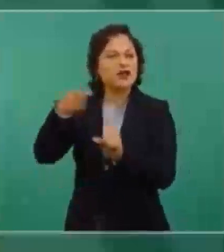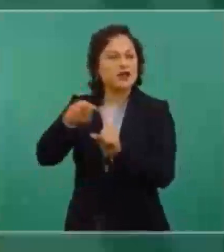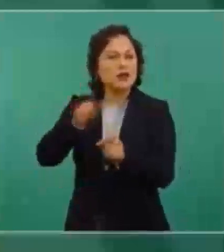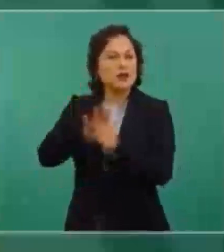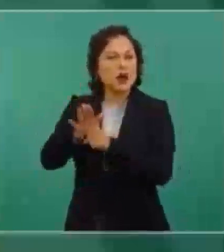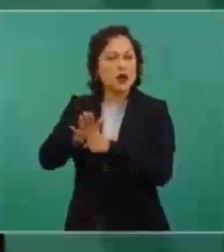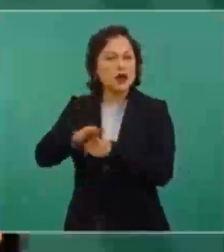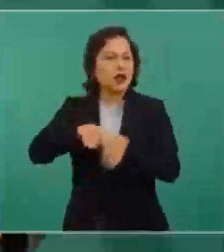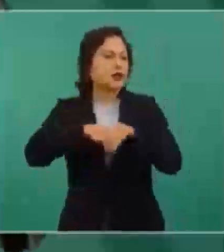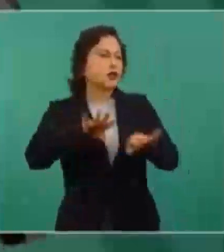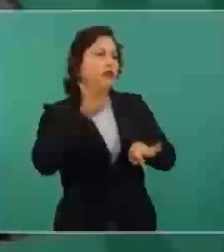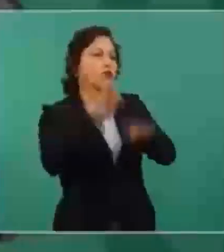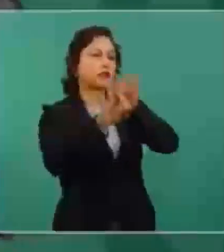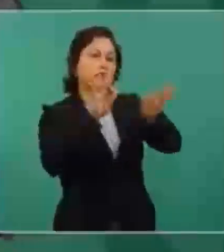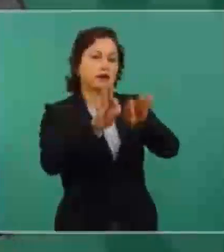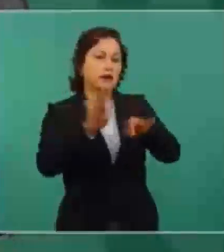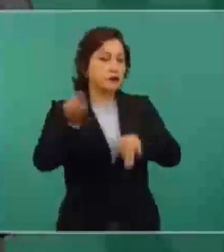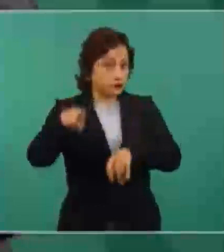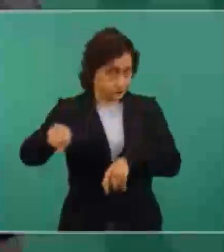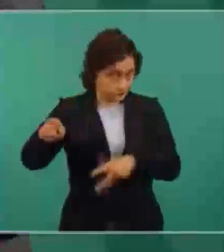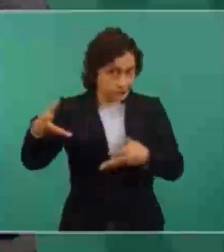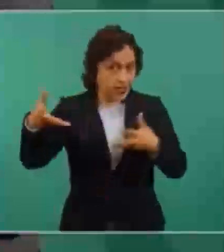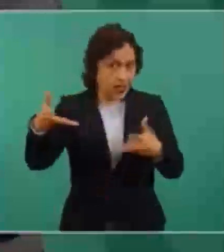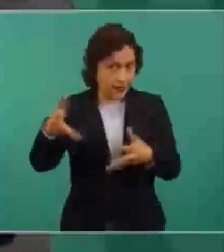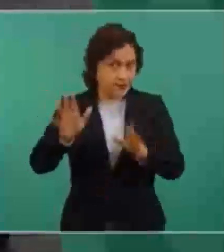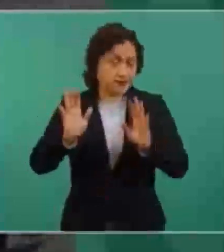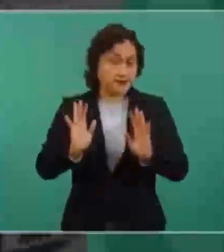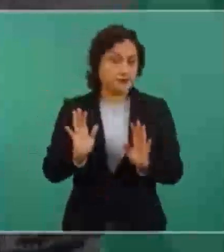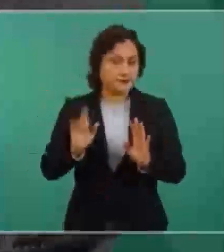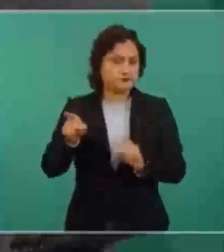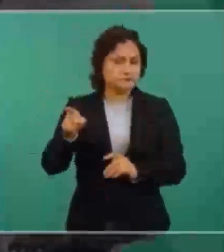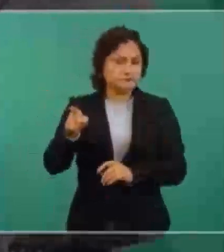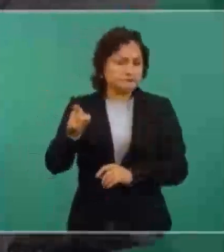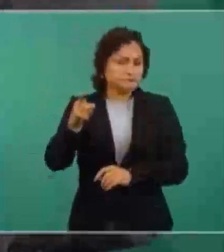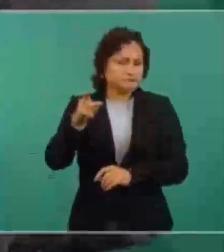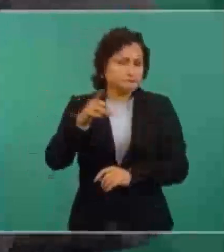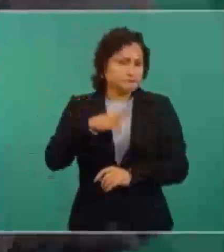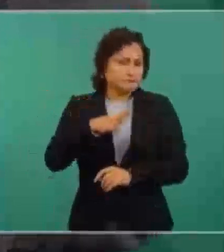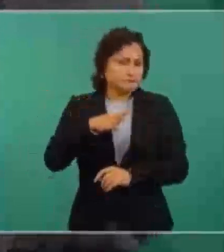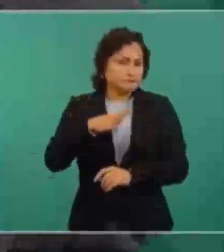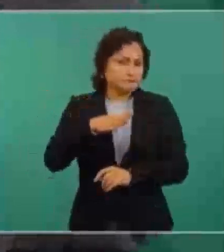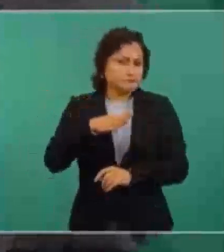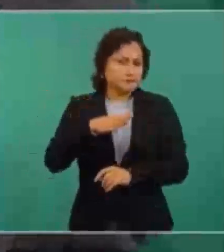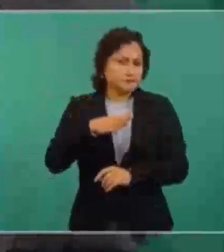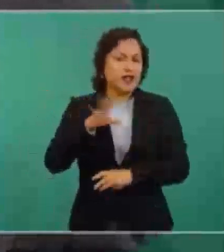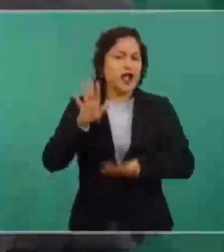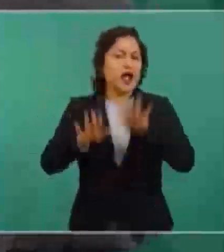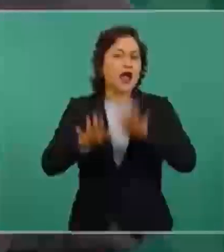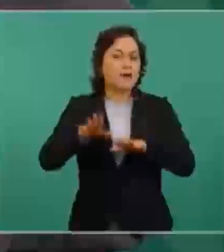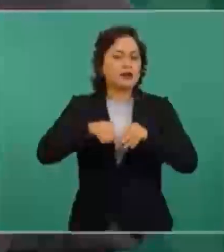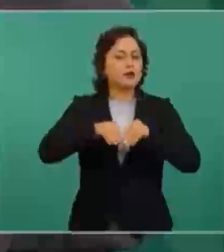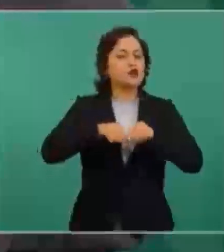Entonces, usan información privilegiada.